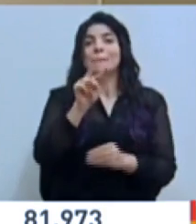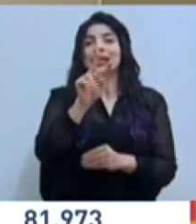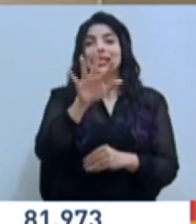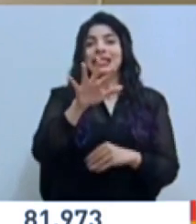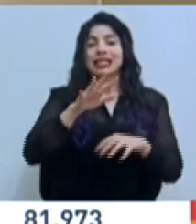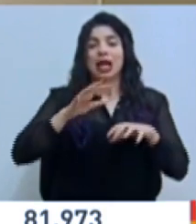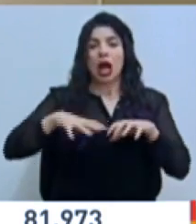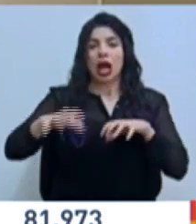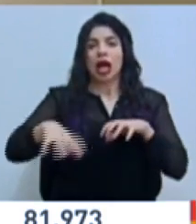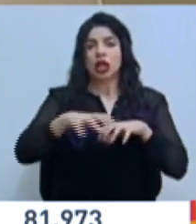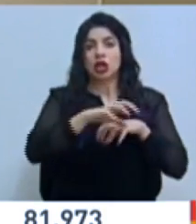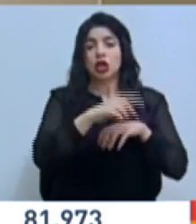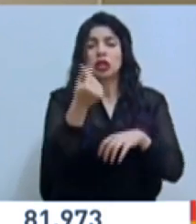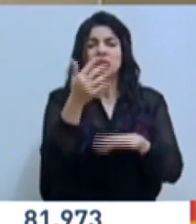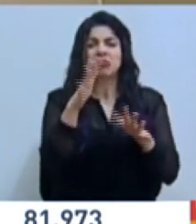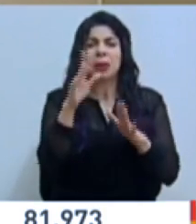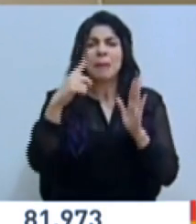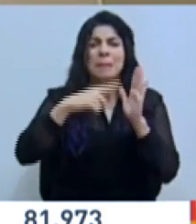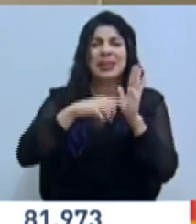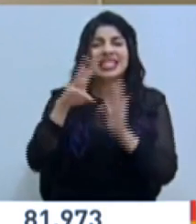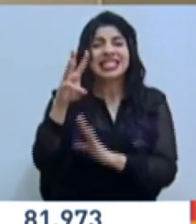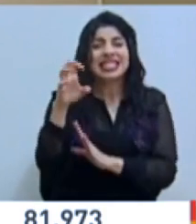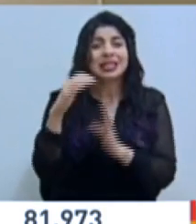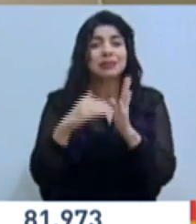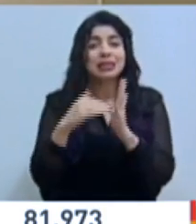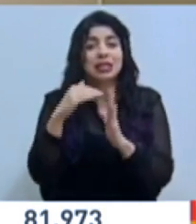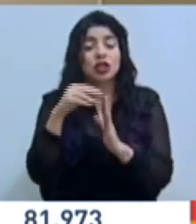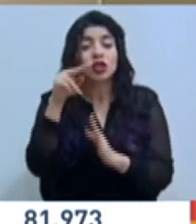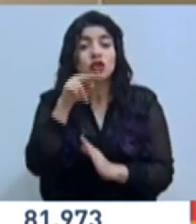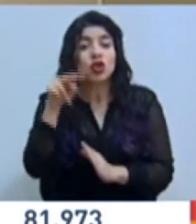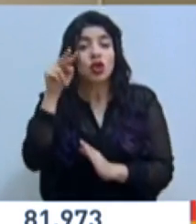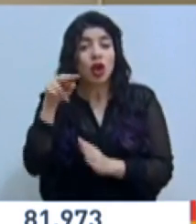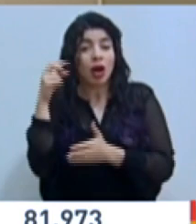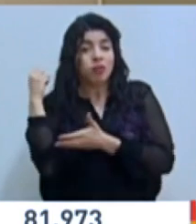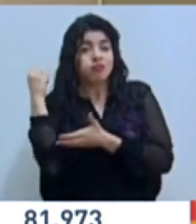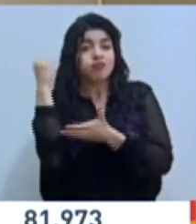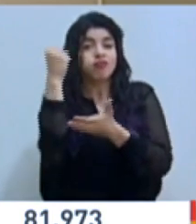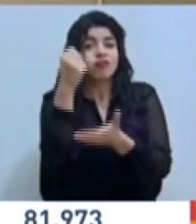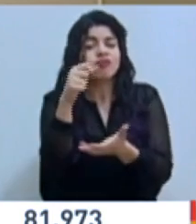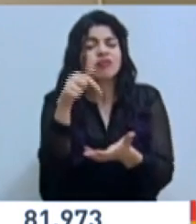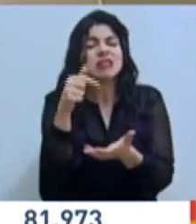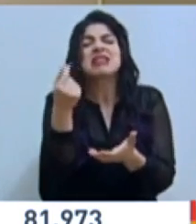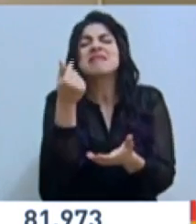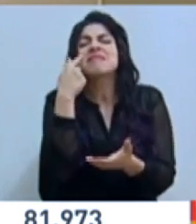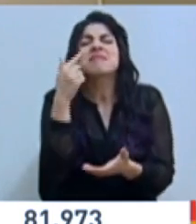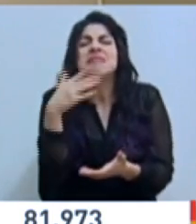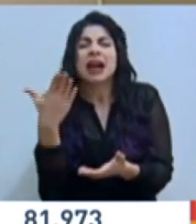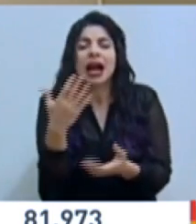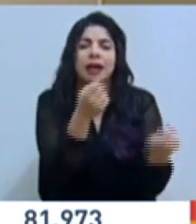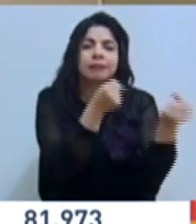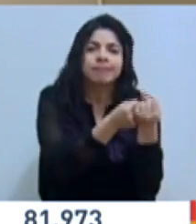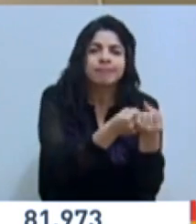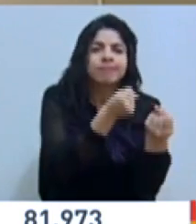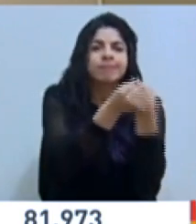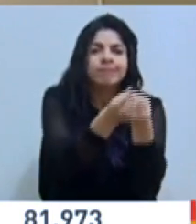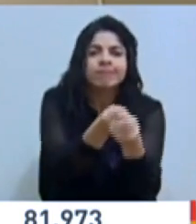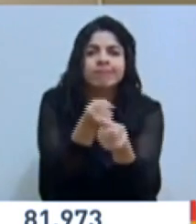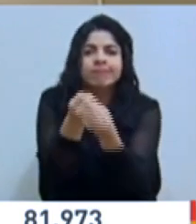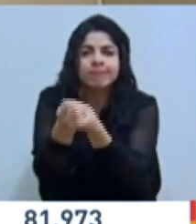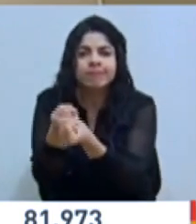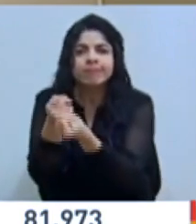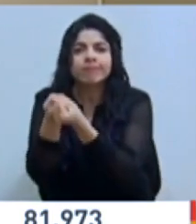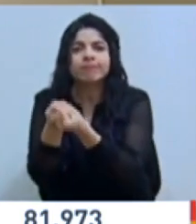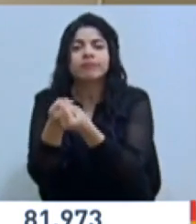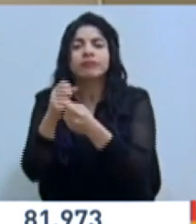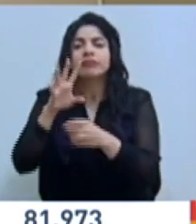inversión que ronda los 1.600 millones de colones para tratar de apoyar a nivel local la intervención